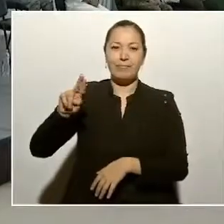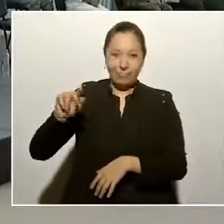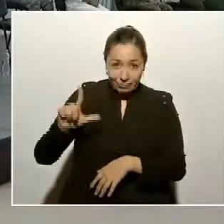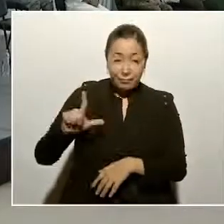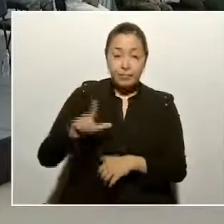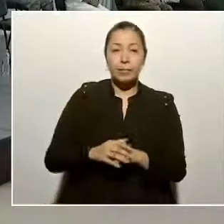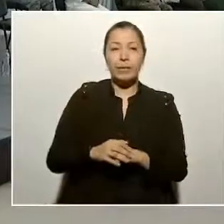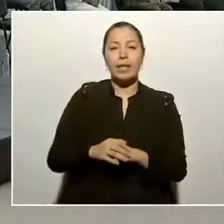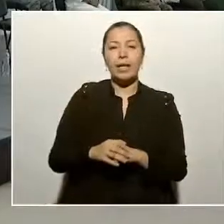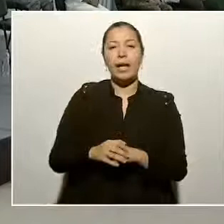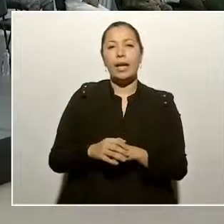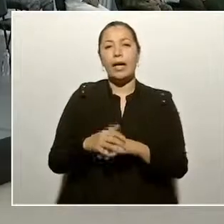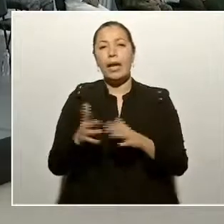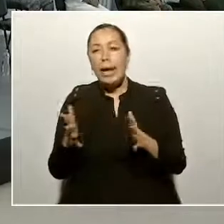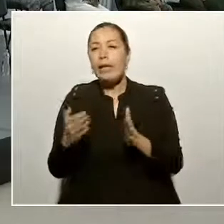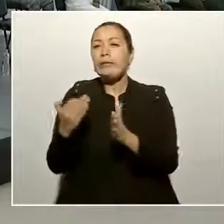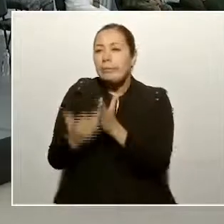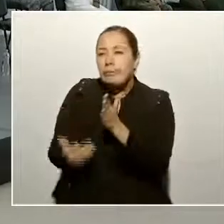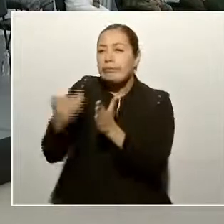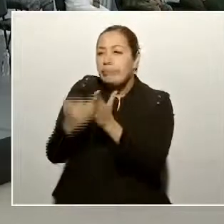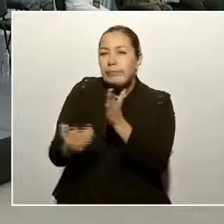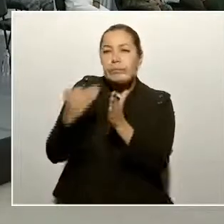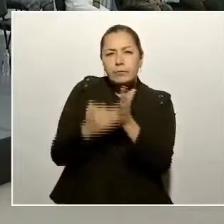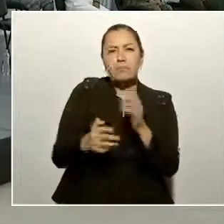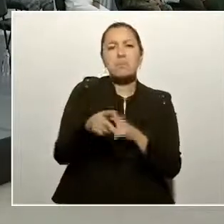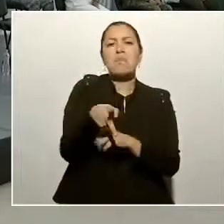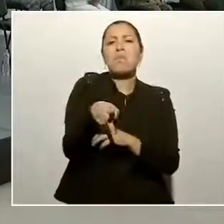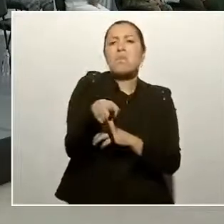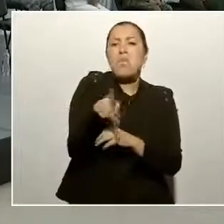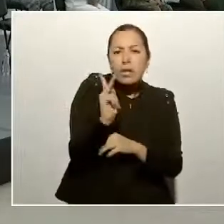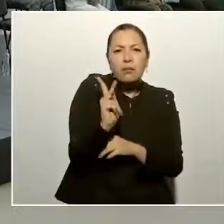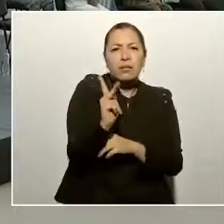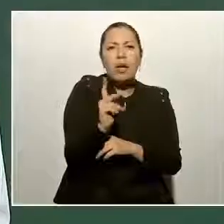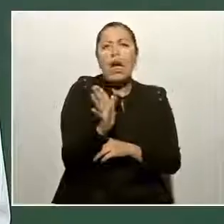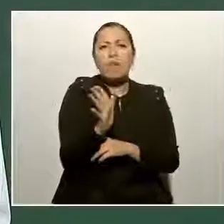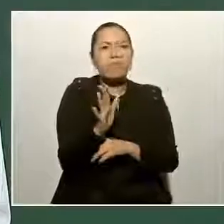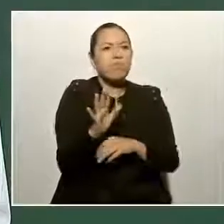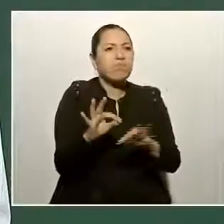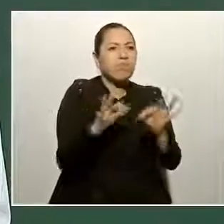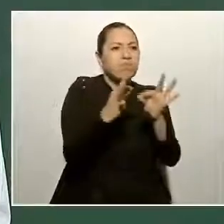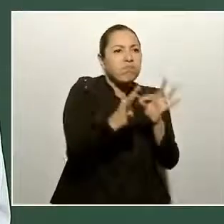pero con lo necesario.